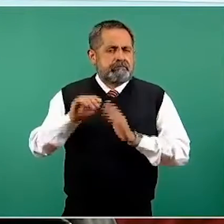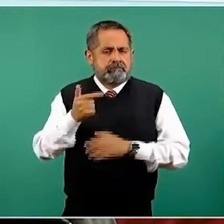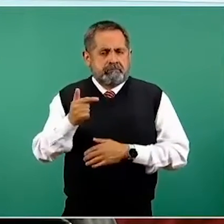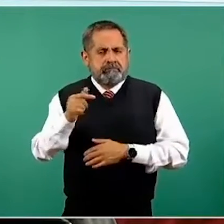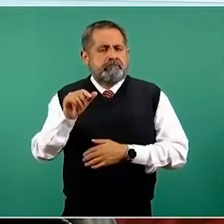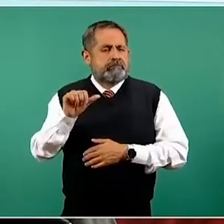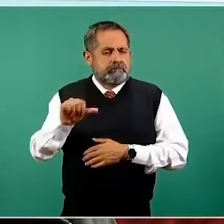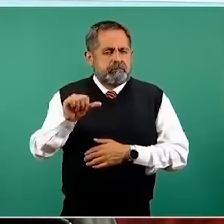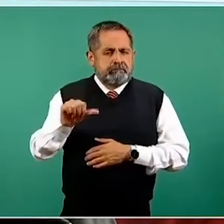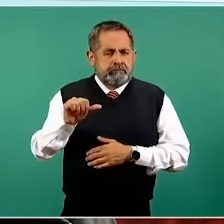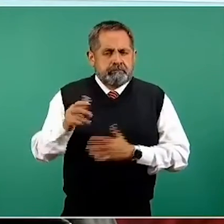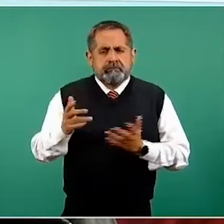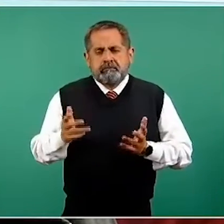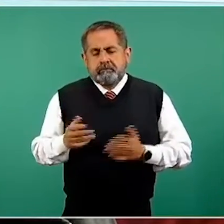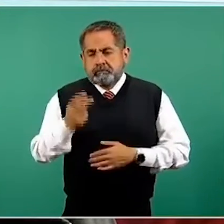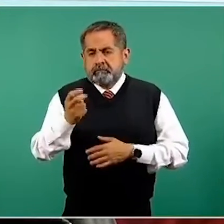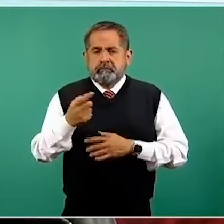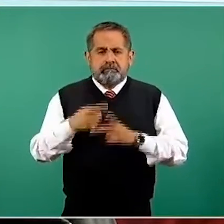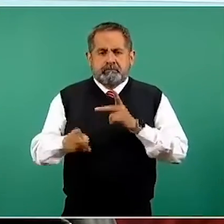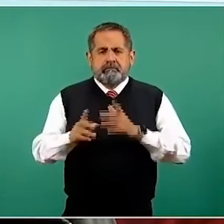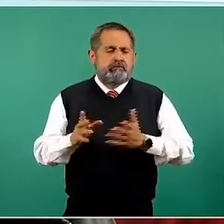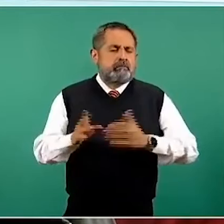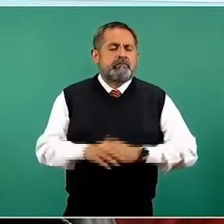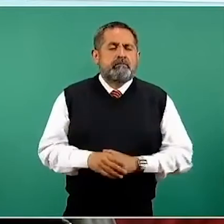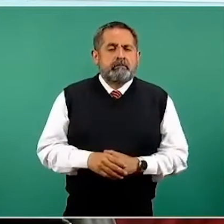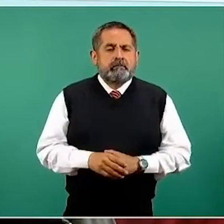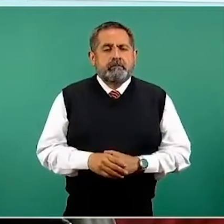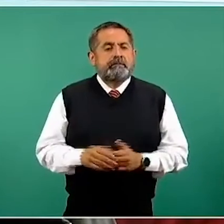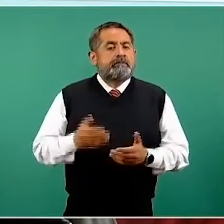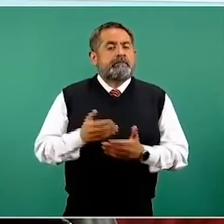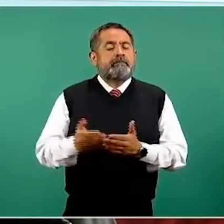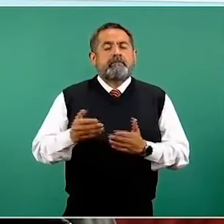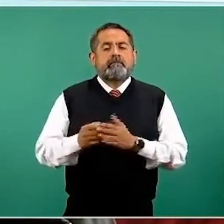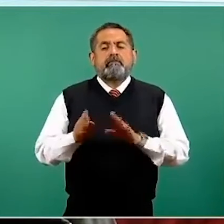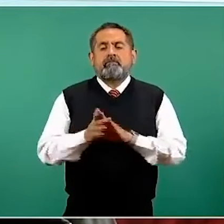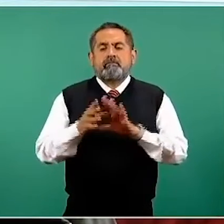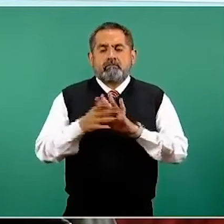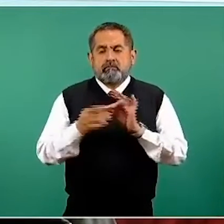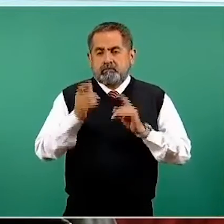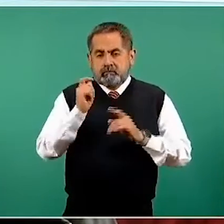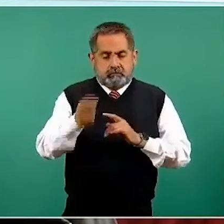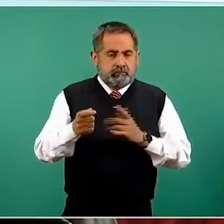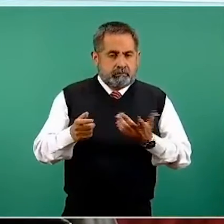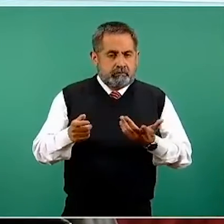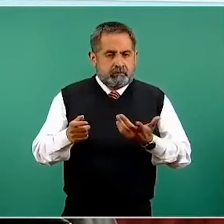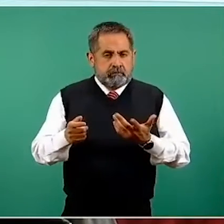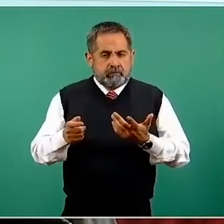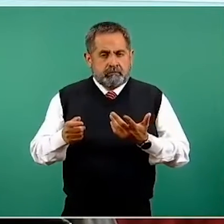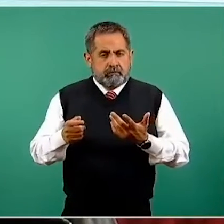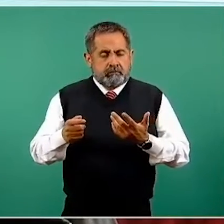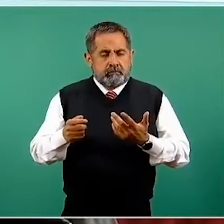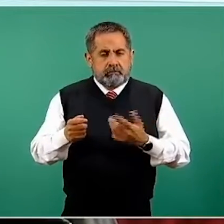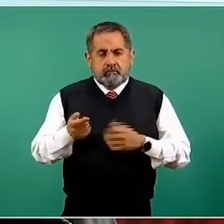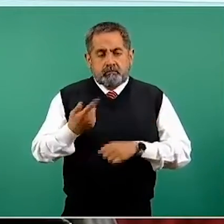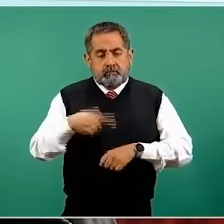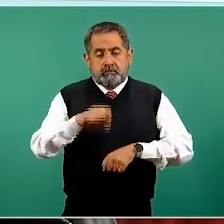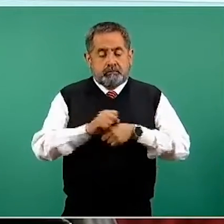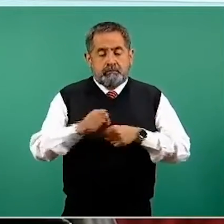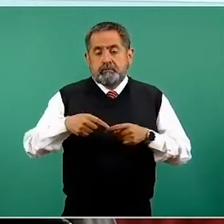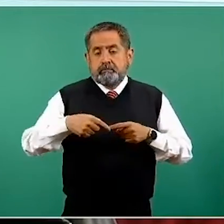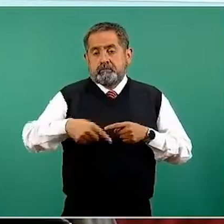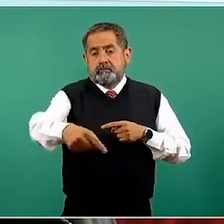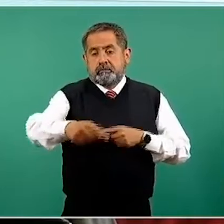vemos ya por 11 semanas, pues bueno, se mantiene. Ahora tenemos todavía obviamente prácticamente toda la semana por delante